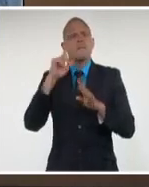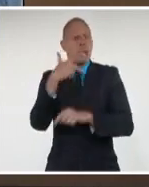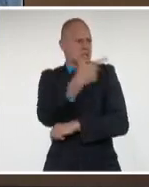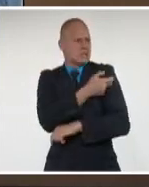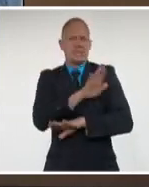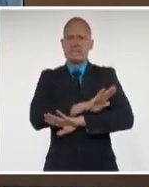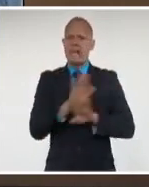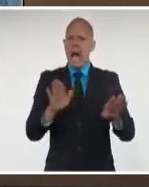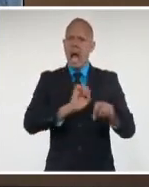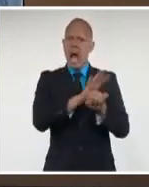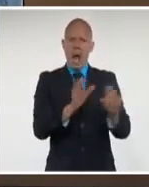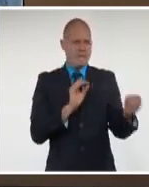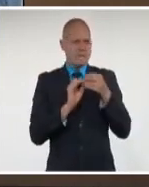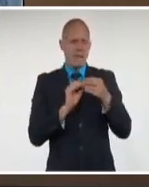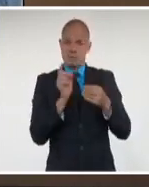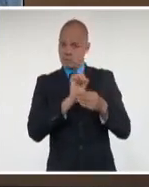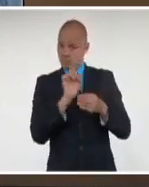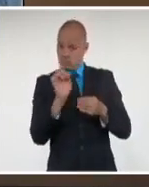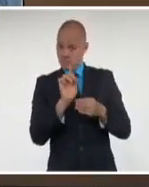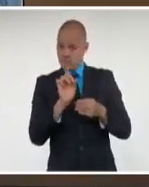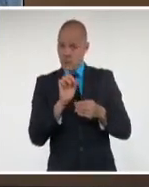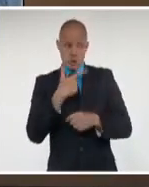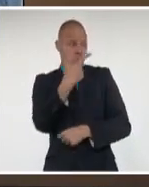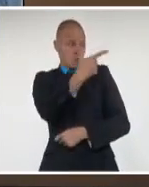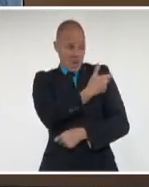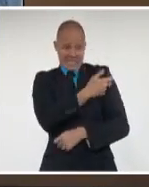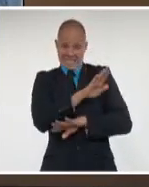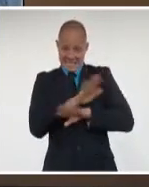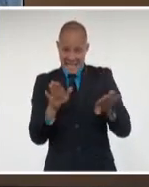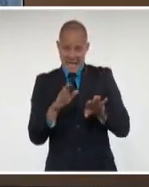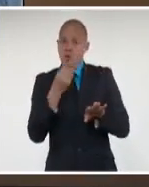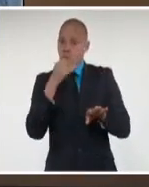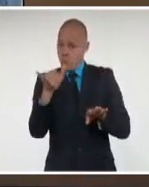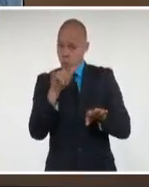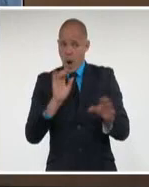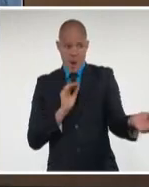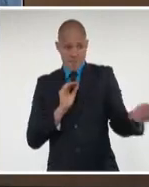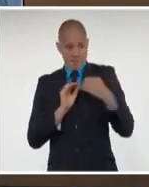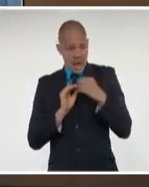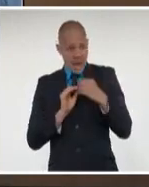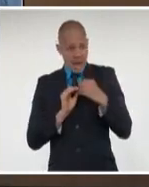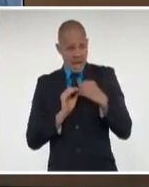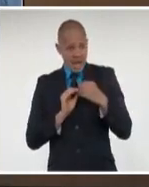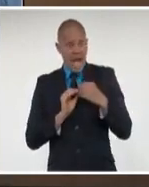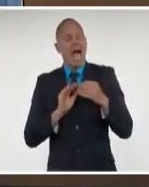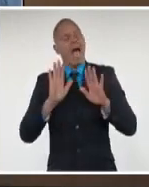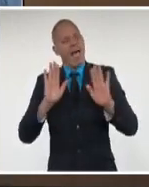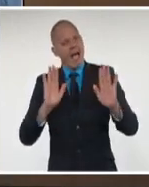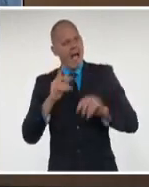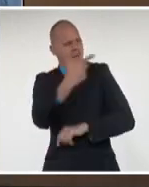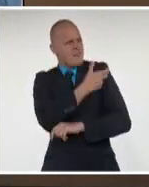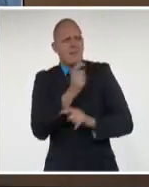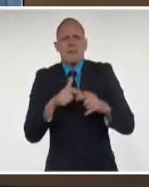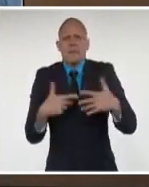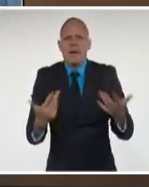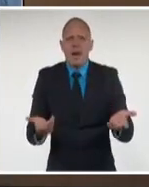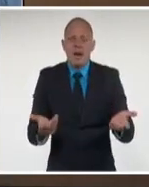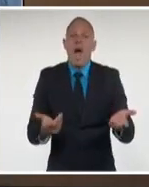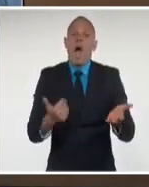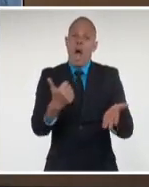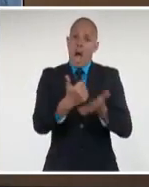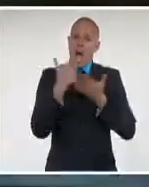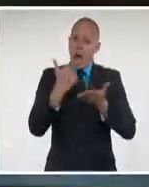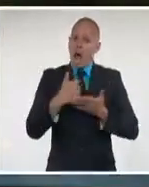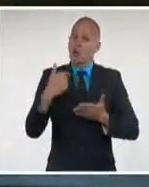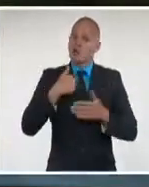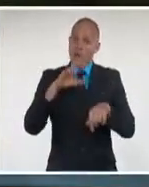infectar aún cuando se haya vacunado y puede contagiar a otros, solo que difícilmente llegue a una terapia en estado de gravedad.